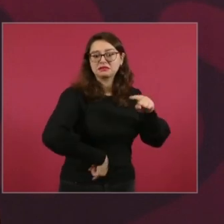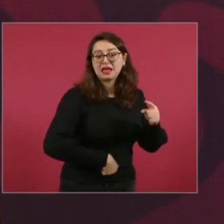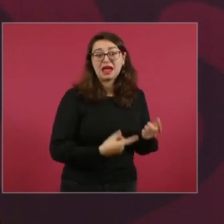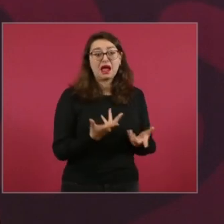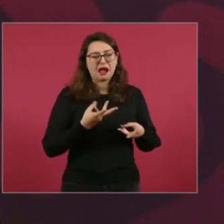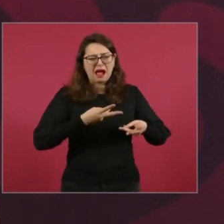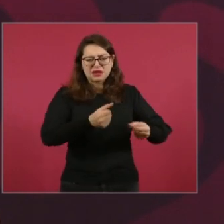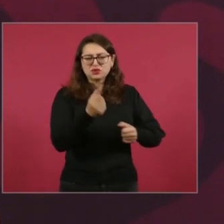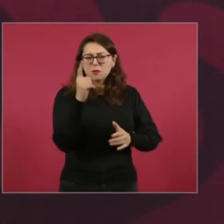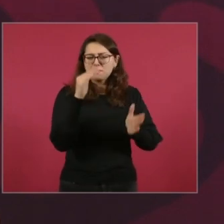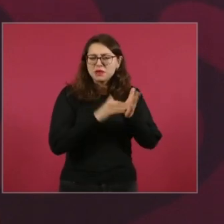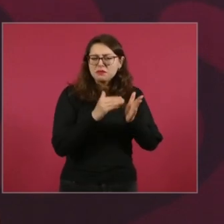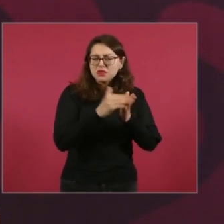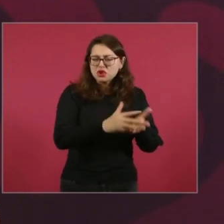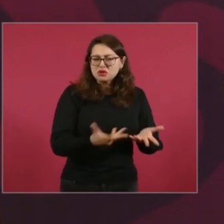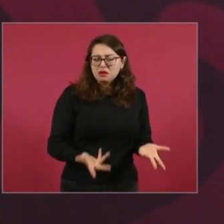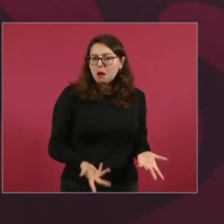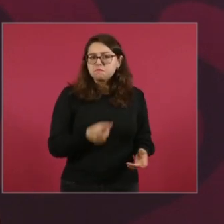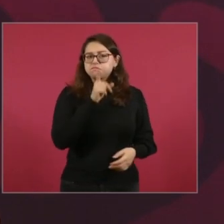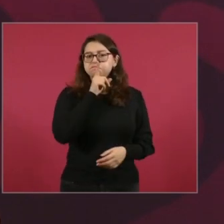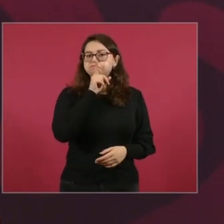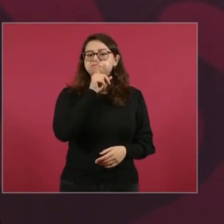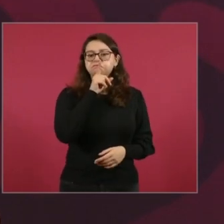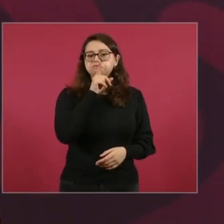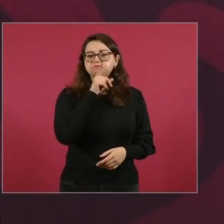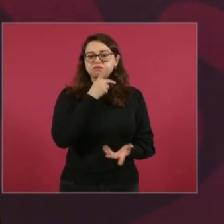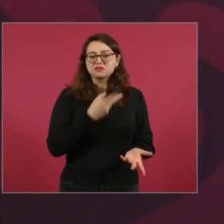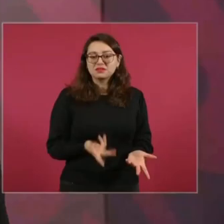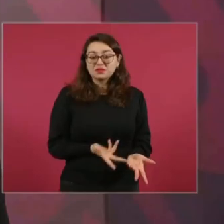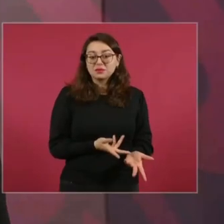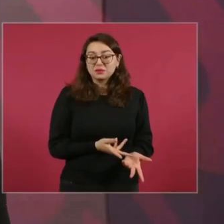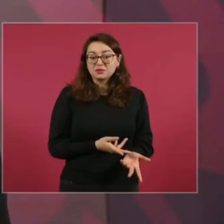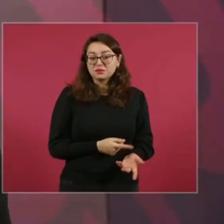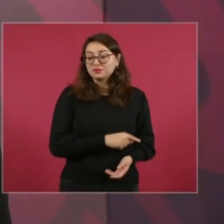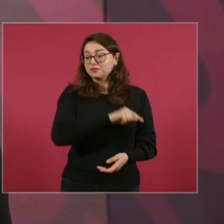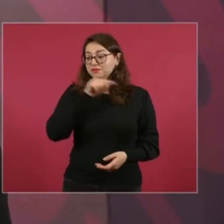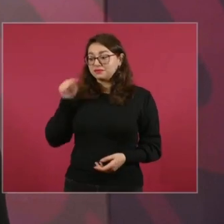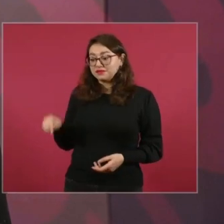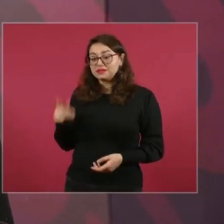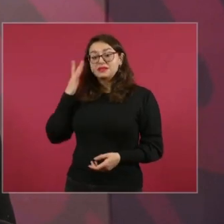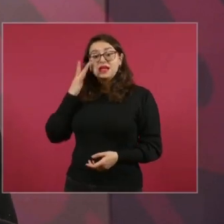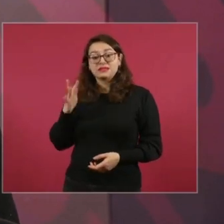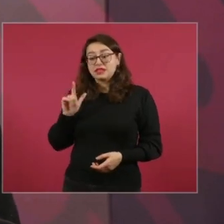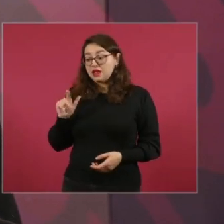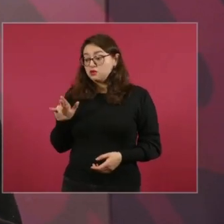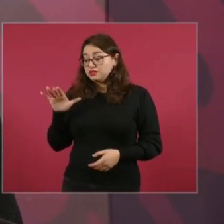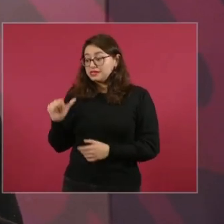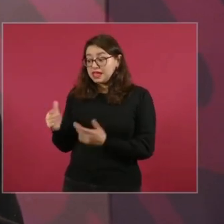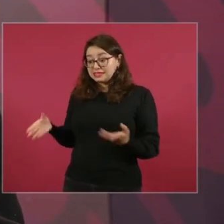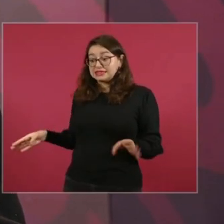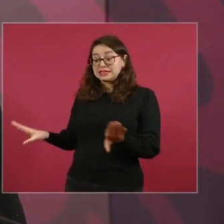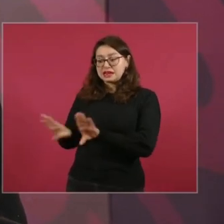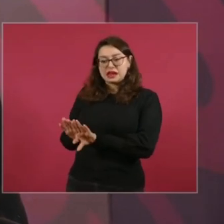la base aérea de Santa Lucía. Al contrario,